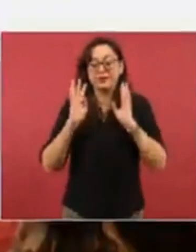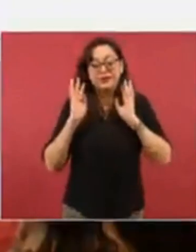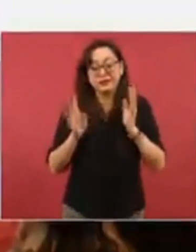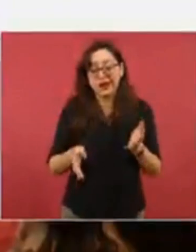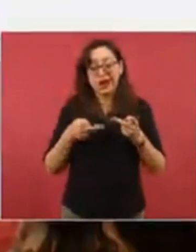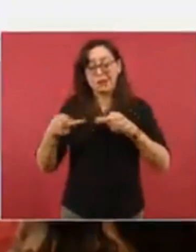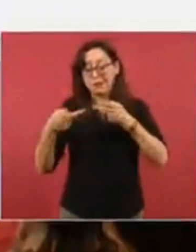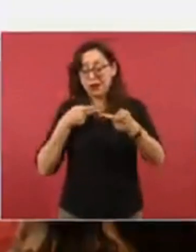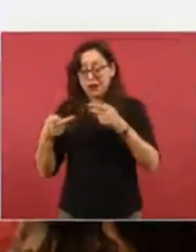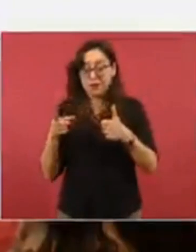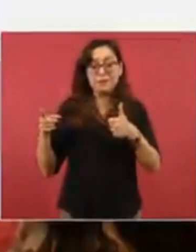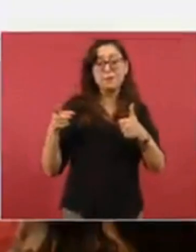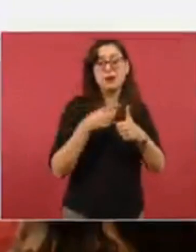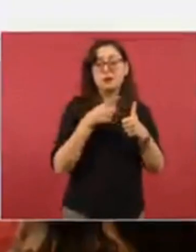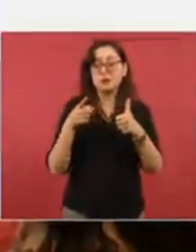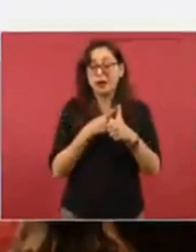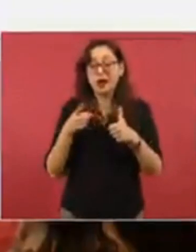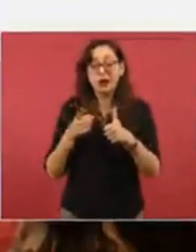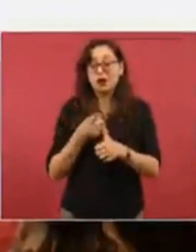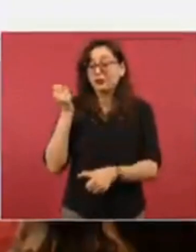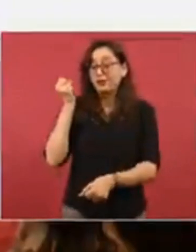primero en atender las causas